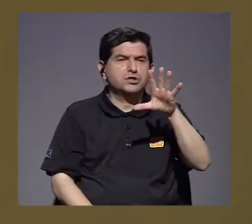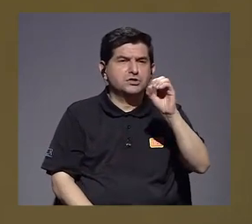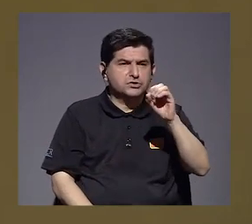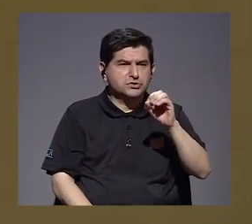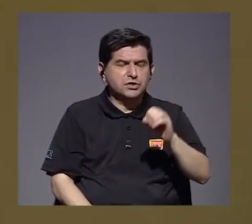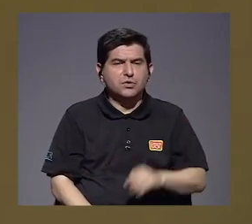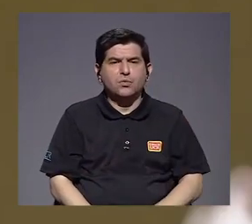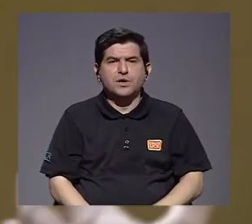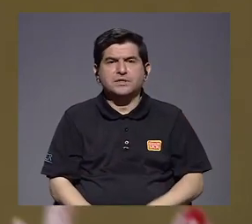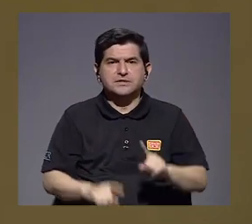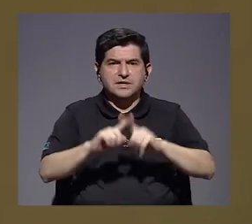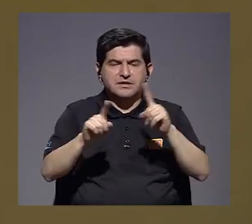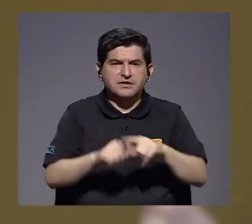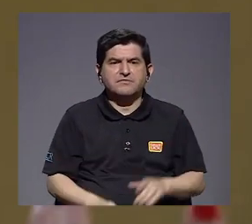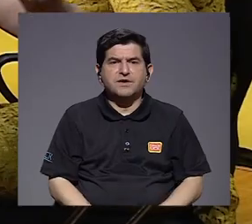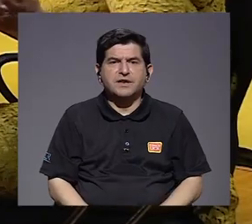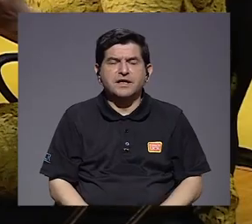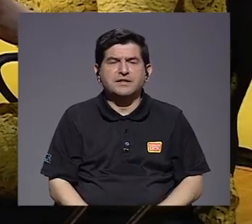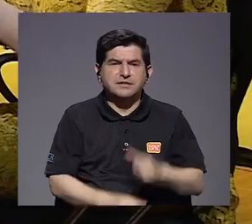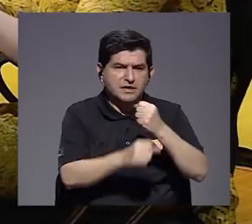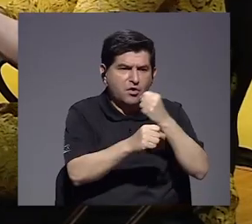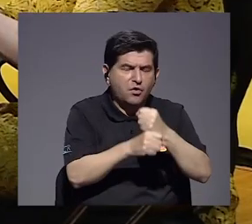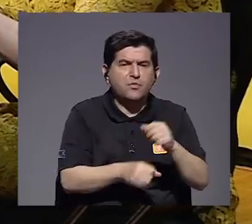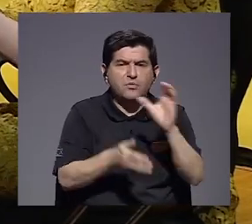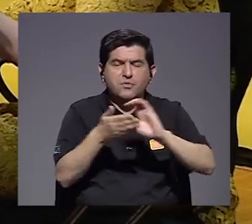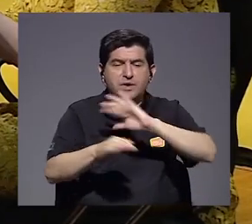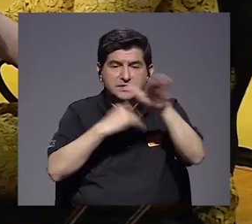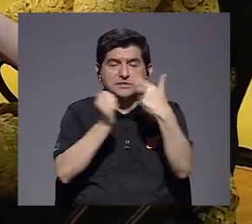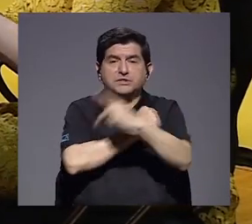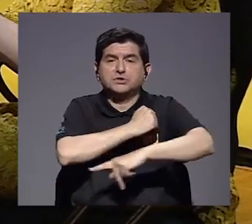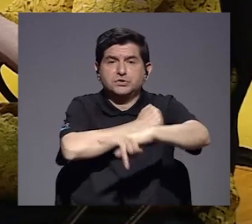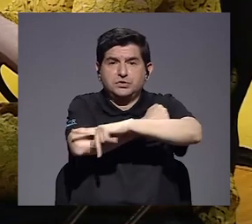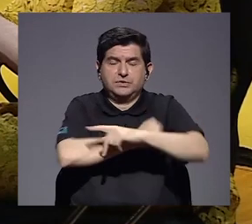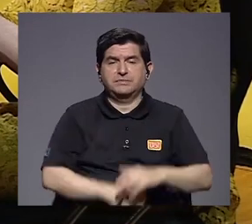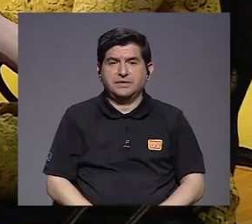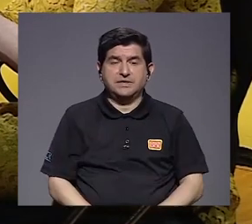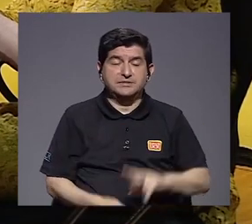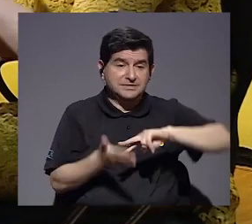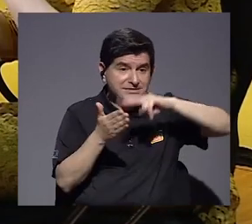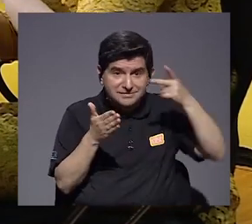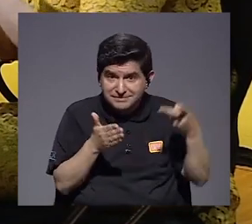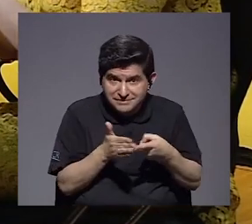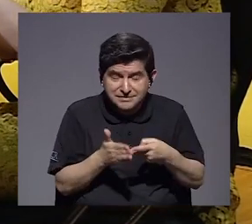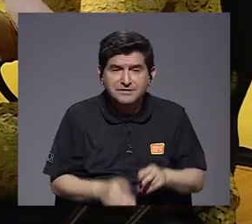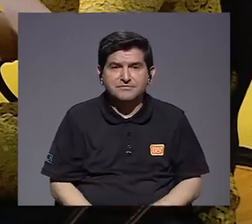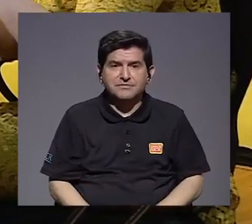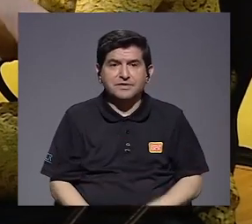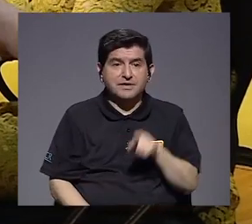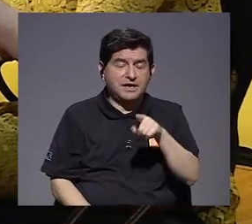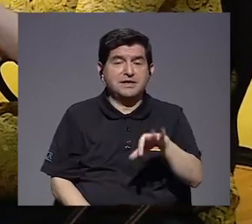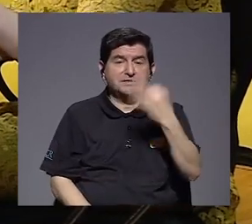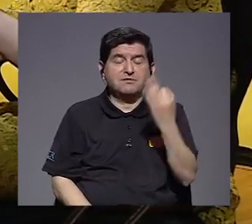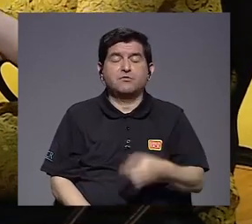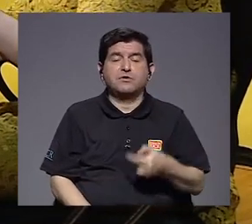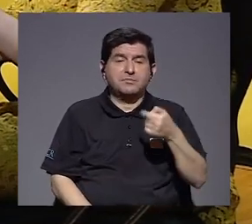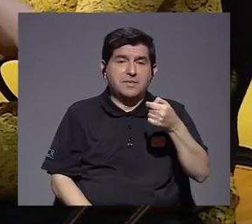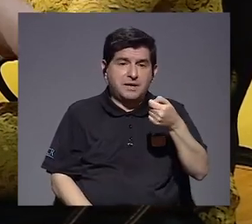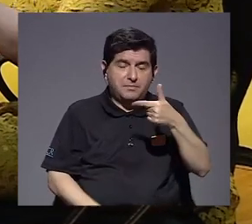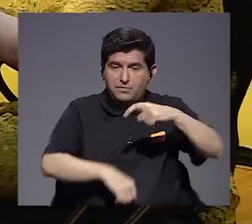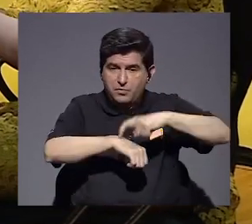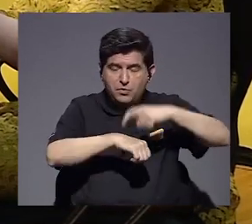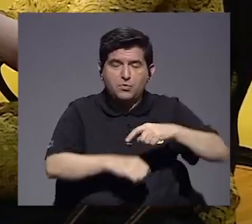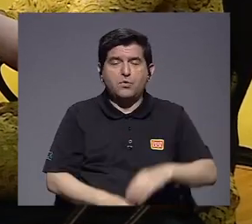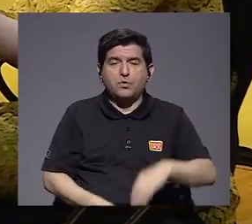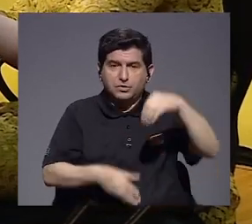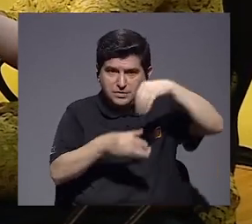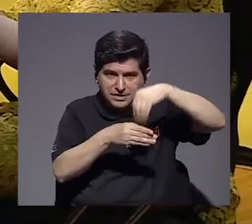obras y colegios y escuelas a lo largo de todo el país, lo cual implica que es una medida de corto plazo que